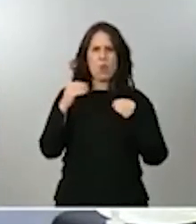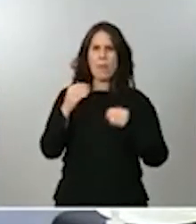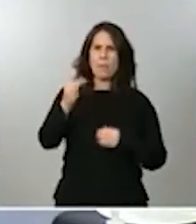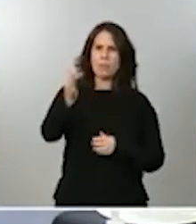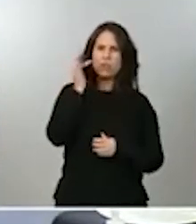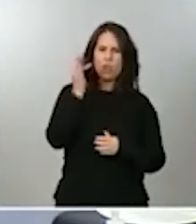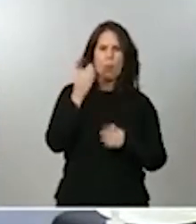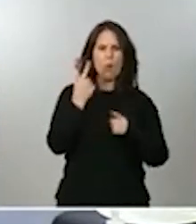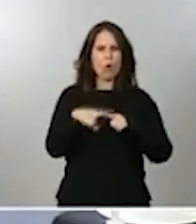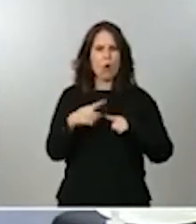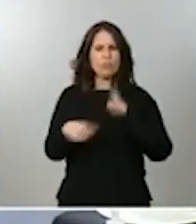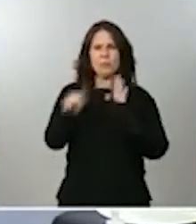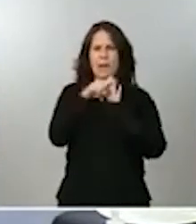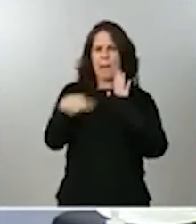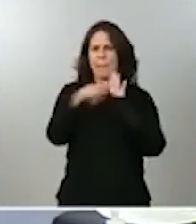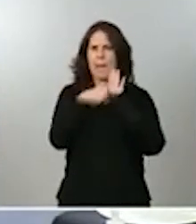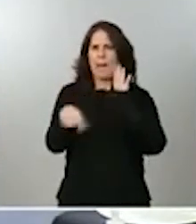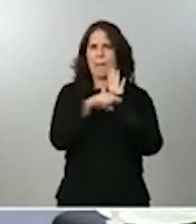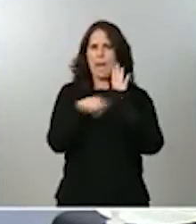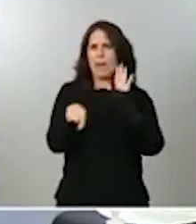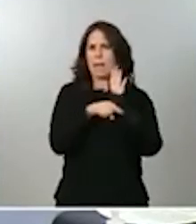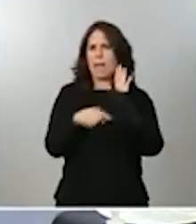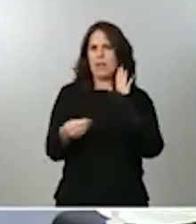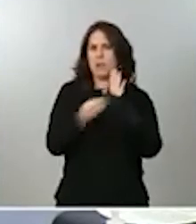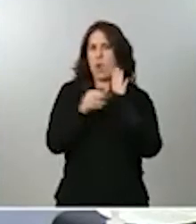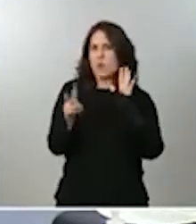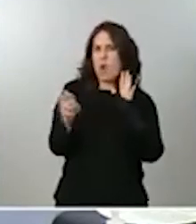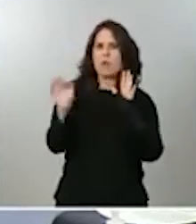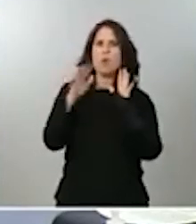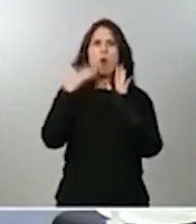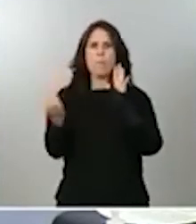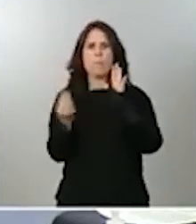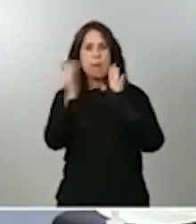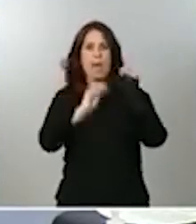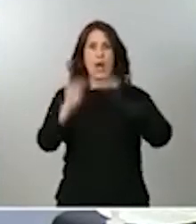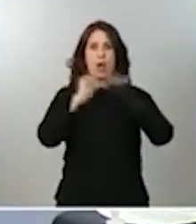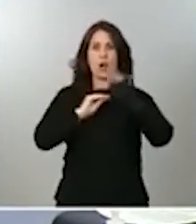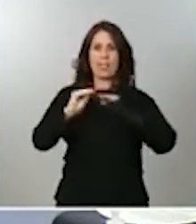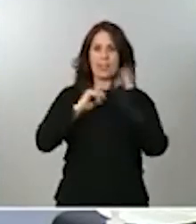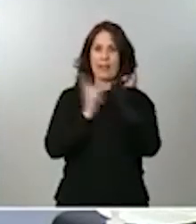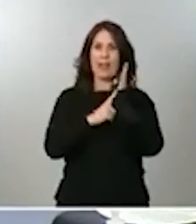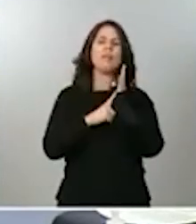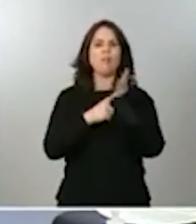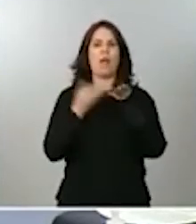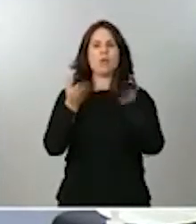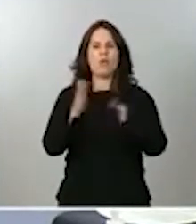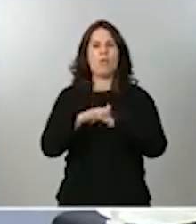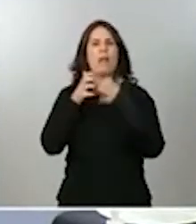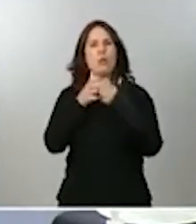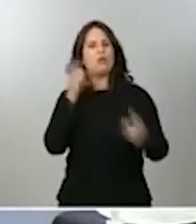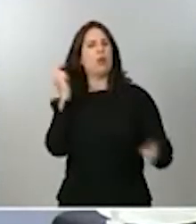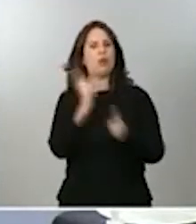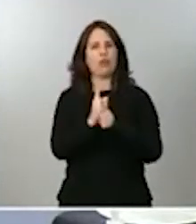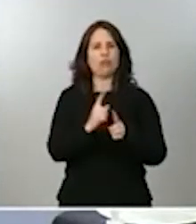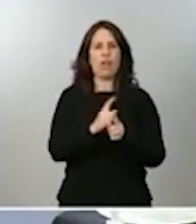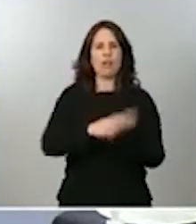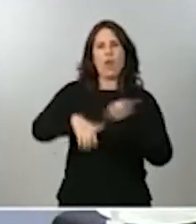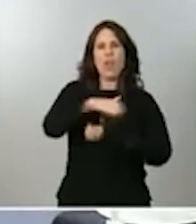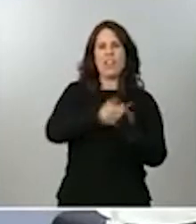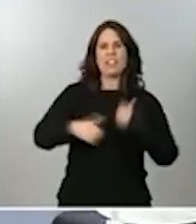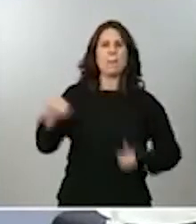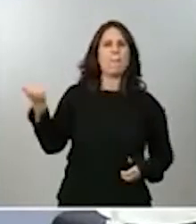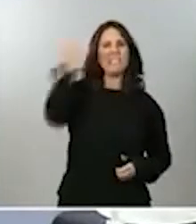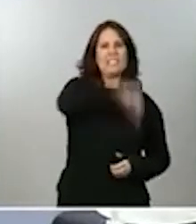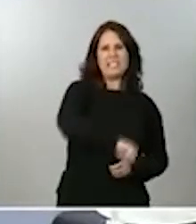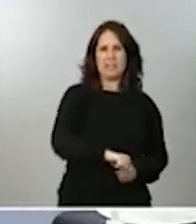incorporaciones y mejoras que estamos haciendo en esta ley van a contribuir a luchar de forma decidida contra las violencias machistas y a dar un marco